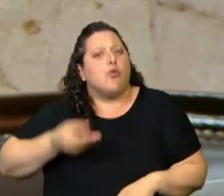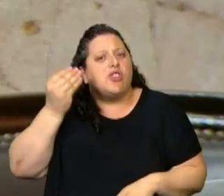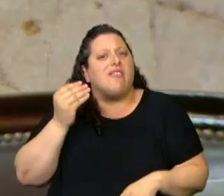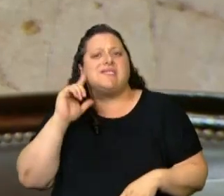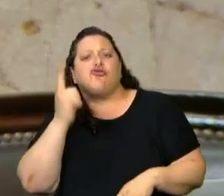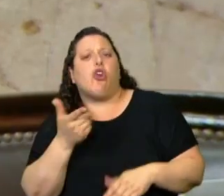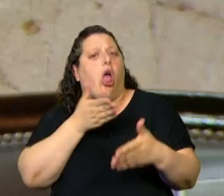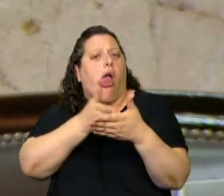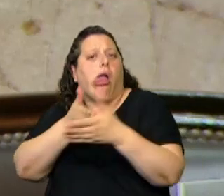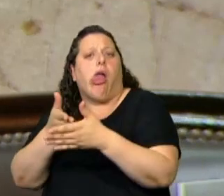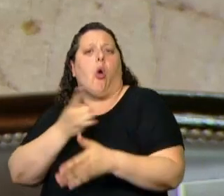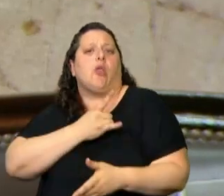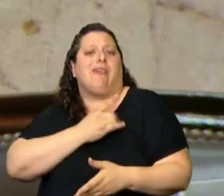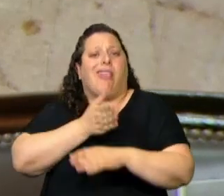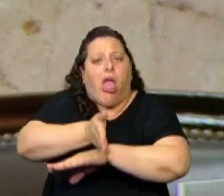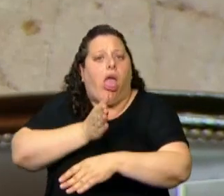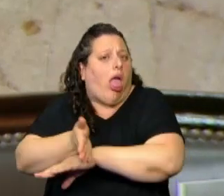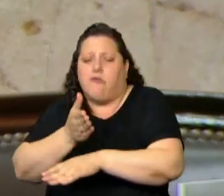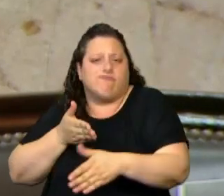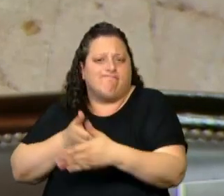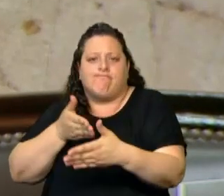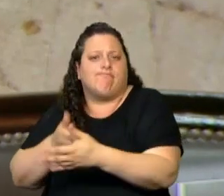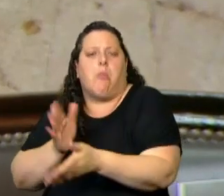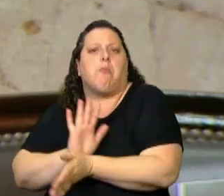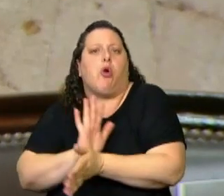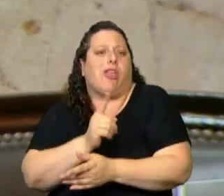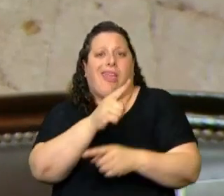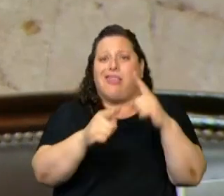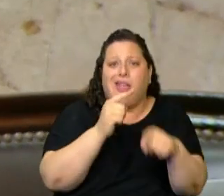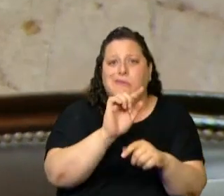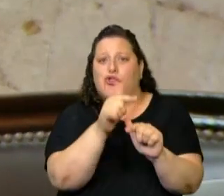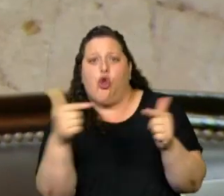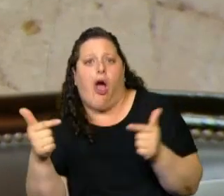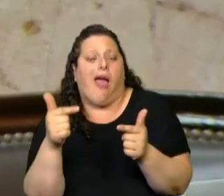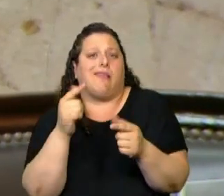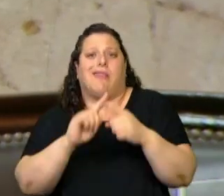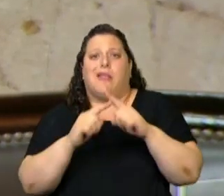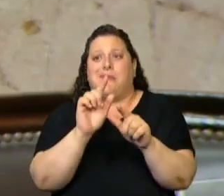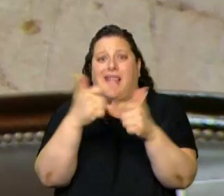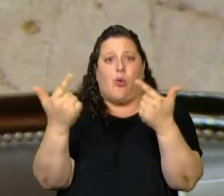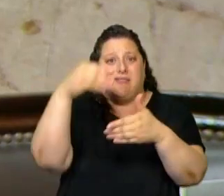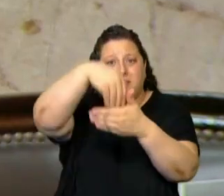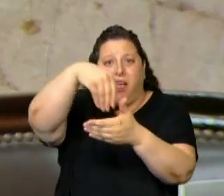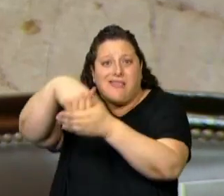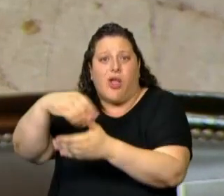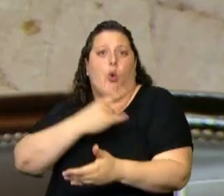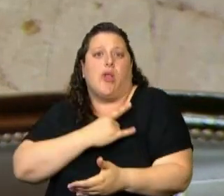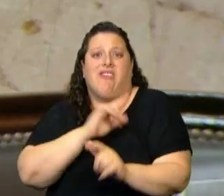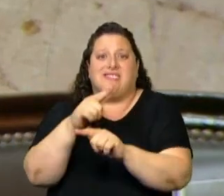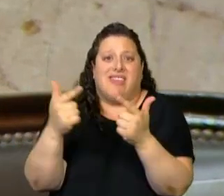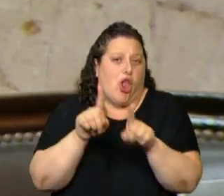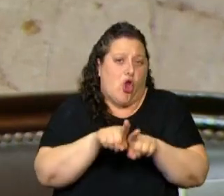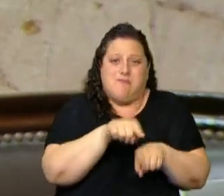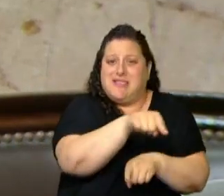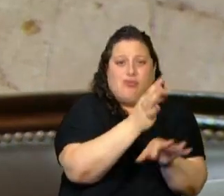acceder a las universidades, las personas sordas porque no hay intérpretes de lengua de señas en las universidades como no hay en las